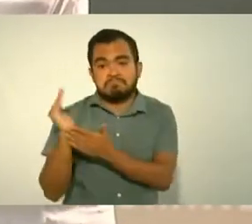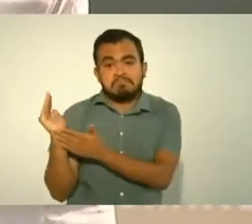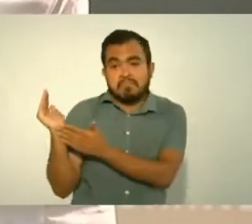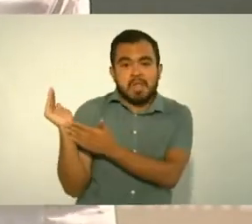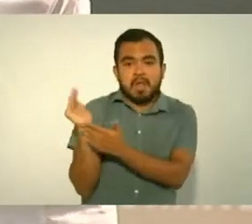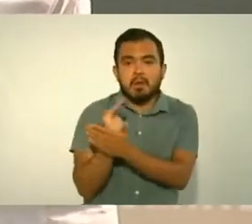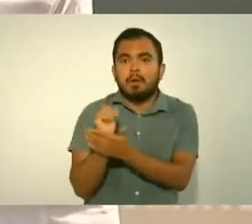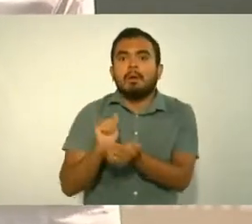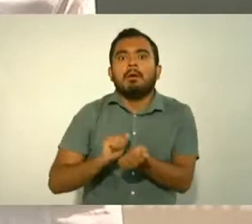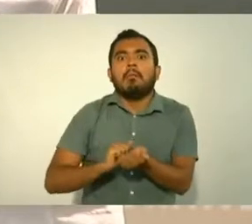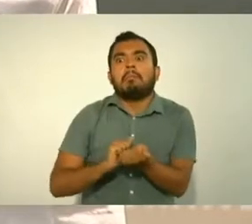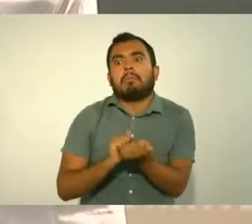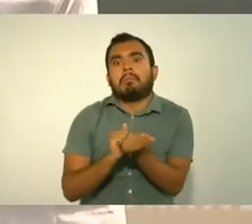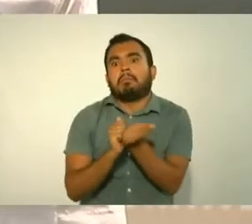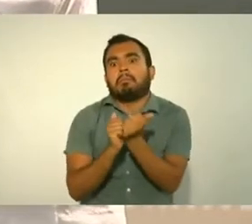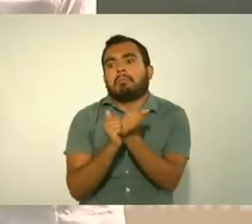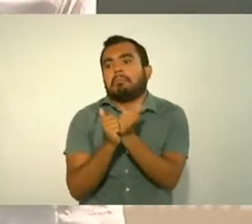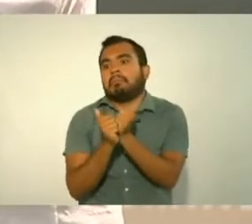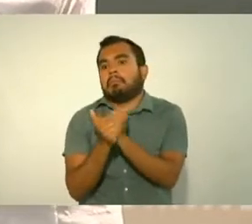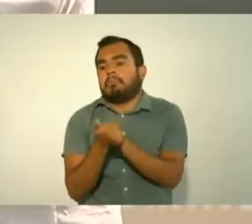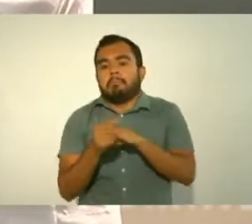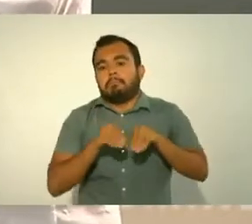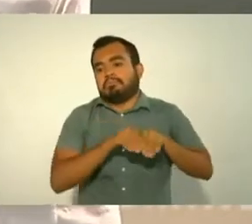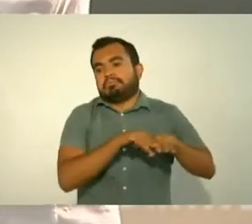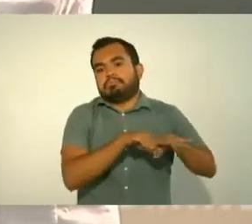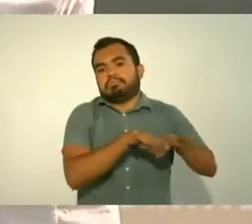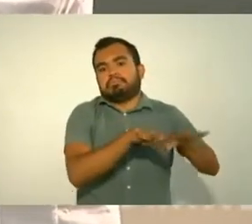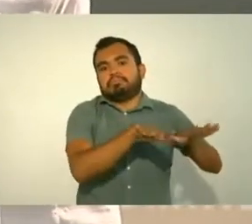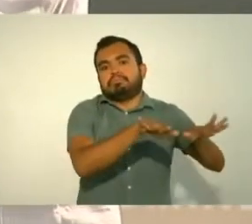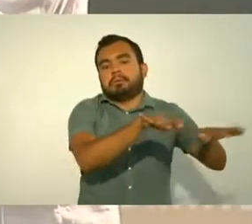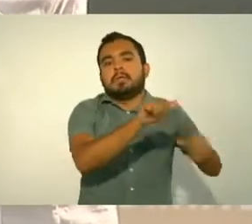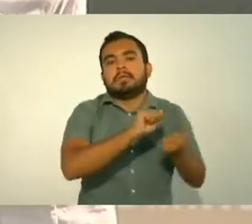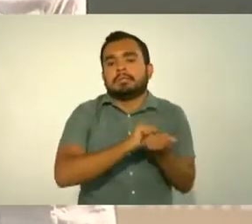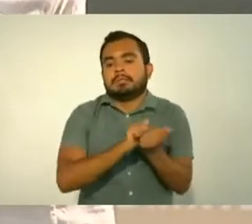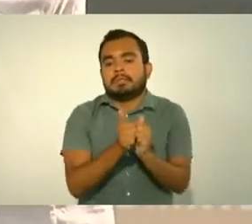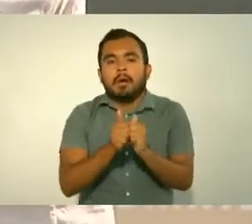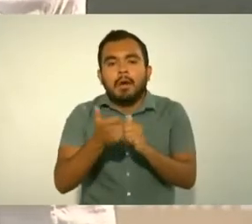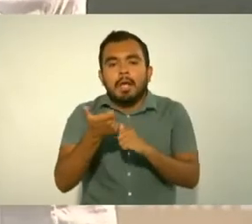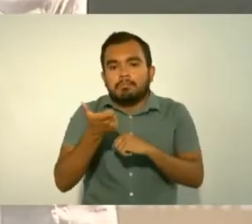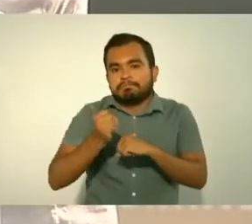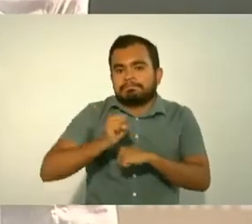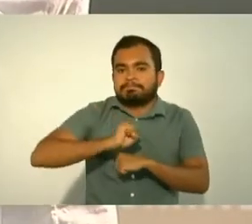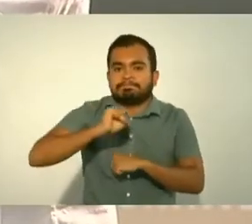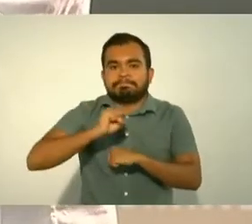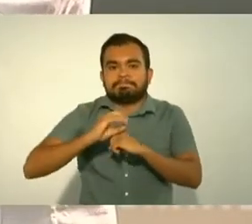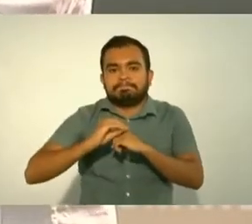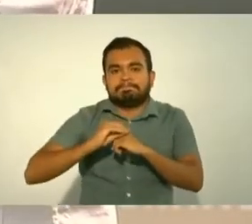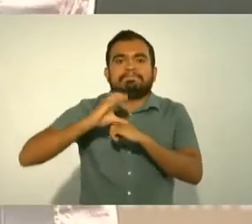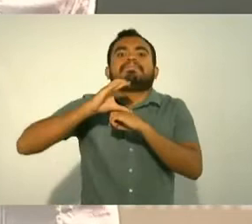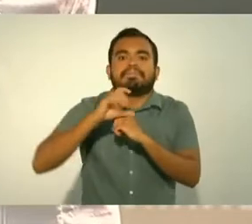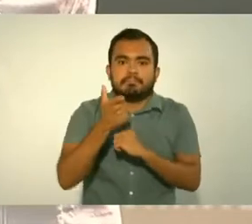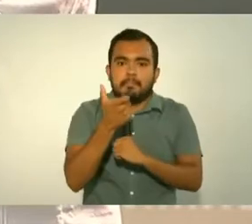fue lo que produjo esta inflación se ha ido